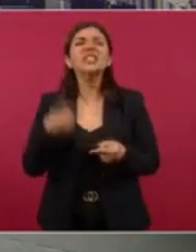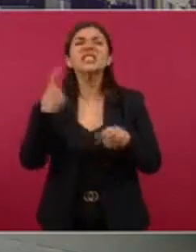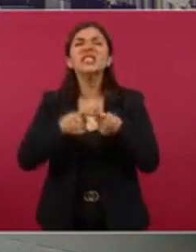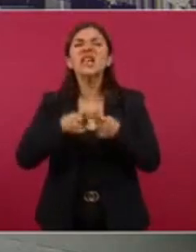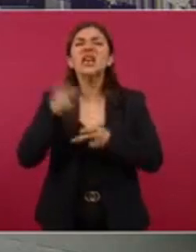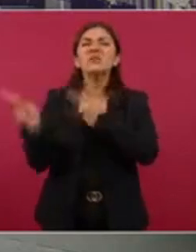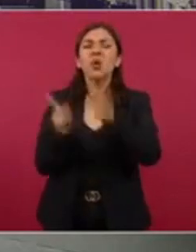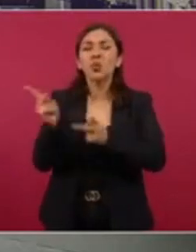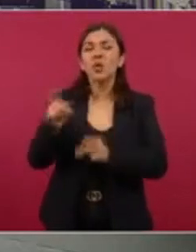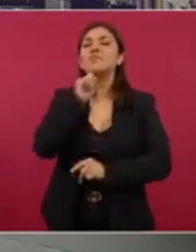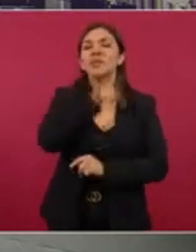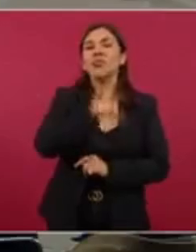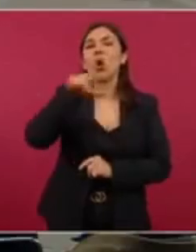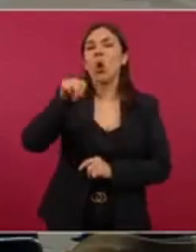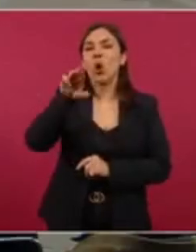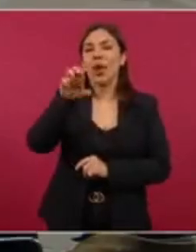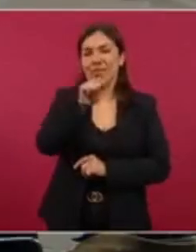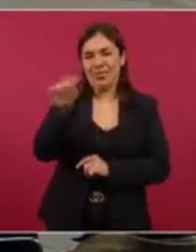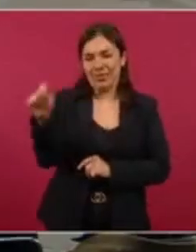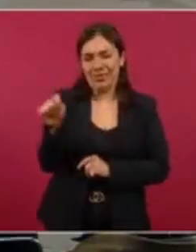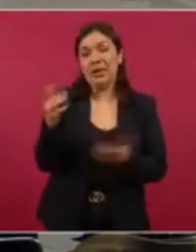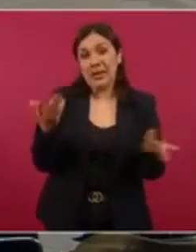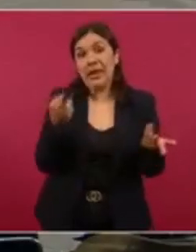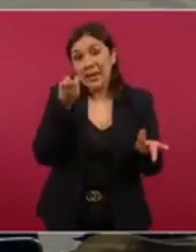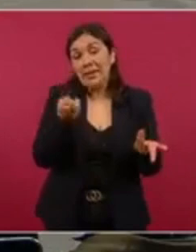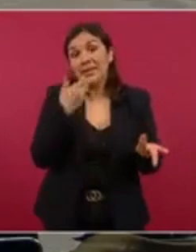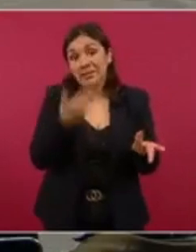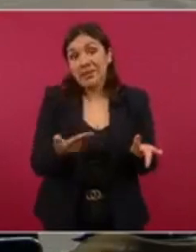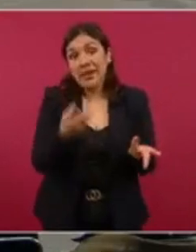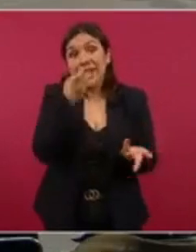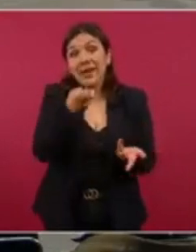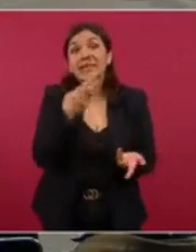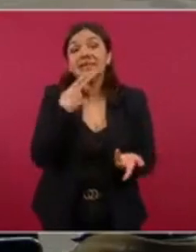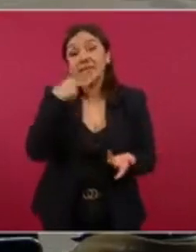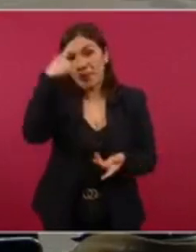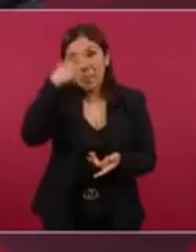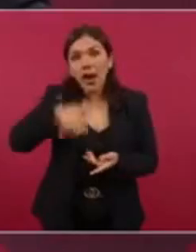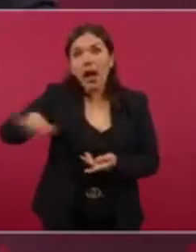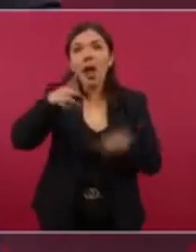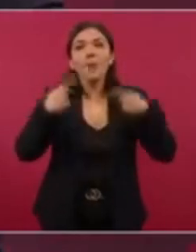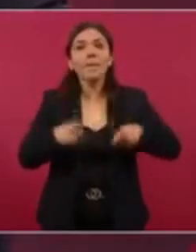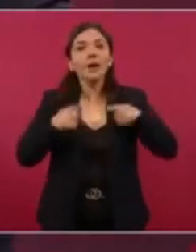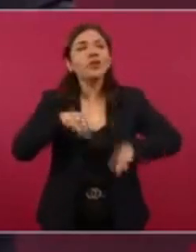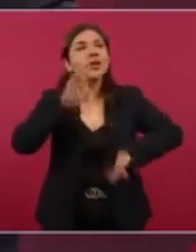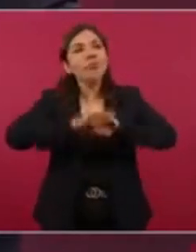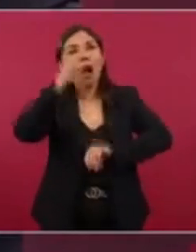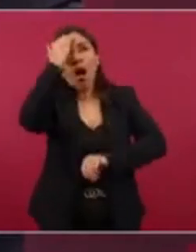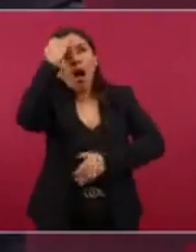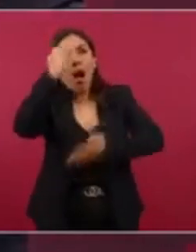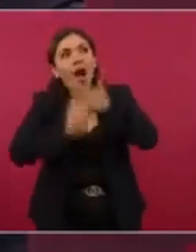Loret. Ah, fue Loret. Sería bueno, porque esto ayuda mucho a la gente a informar.